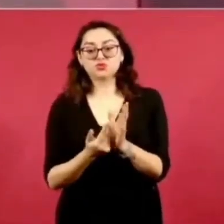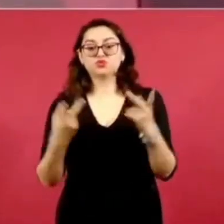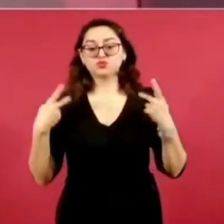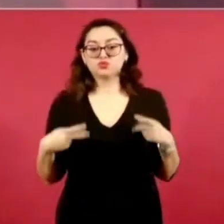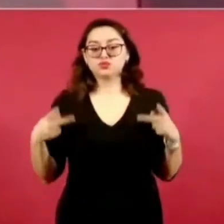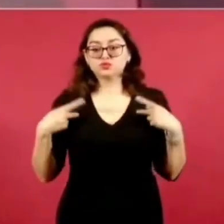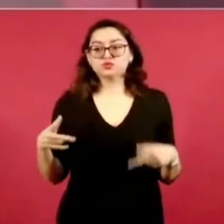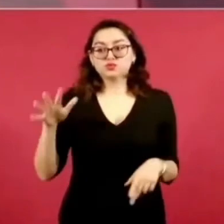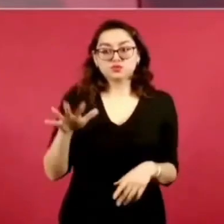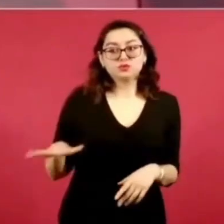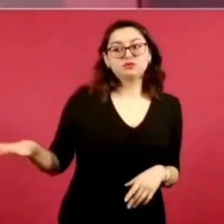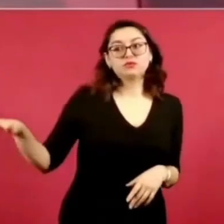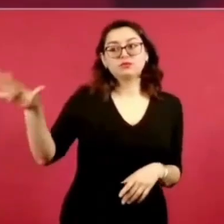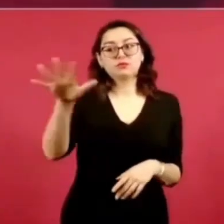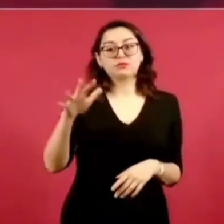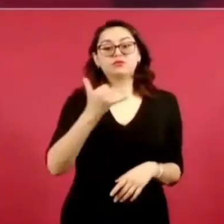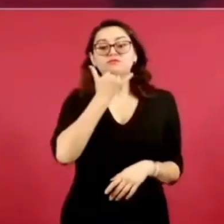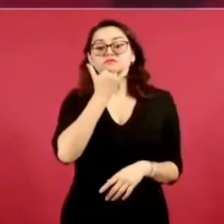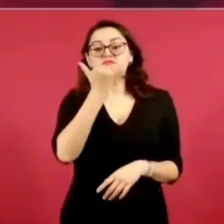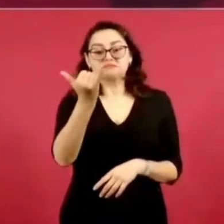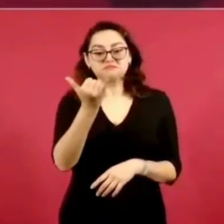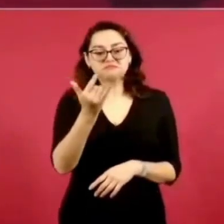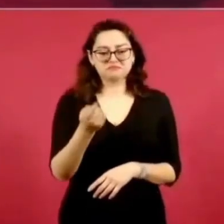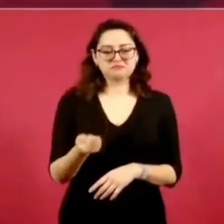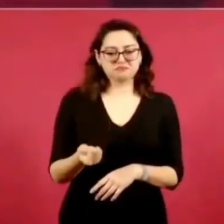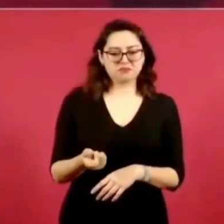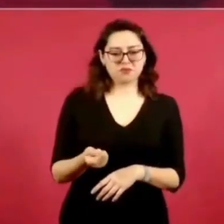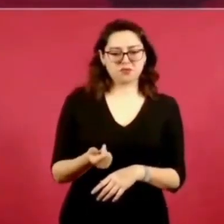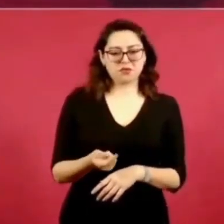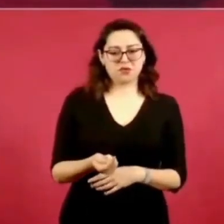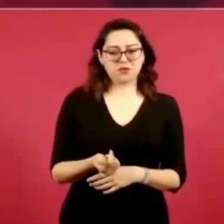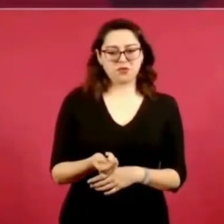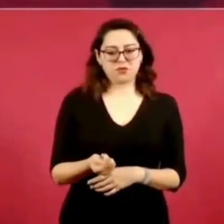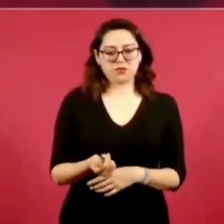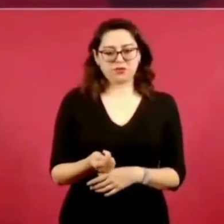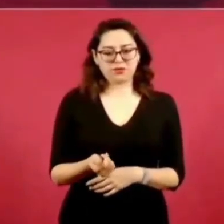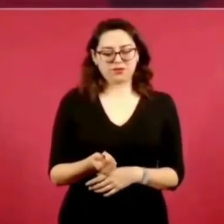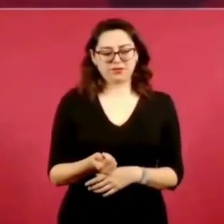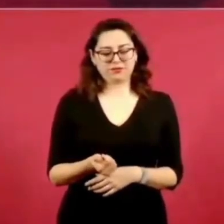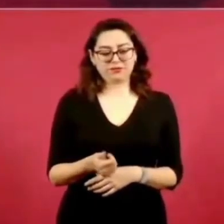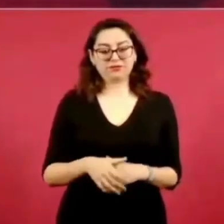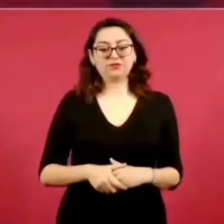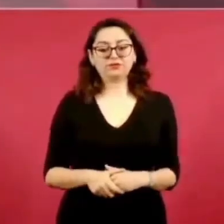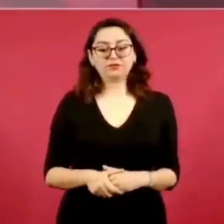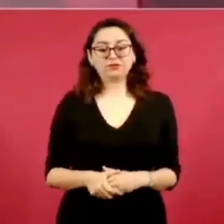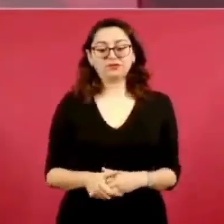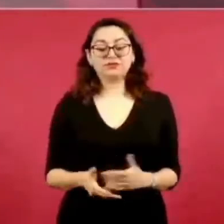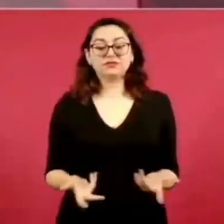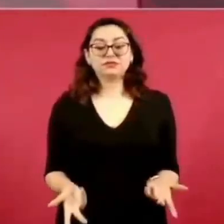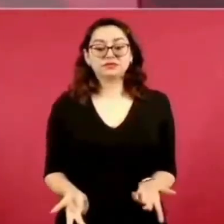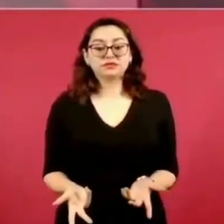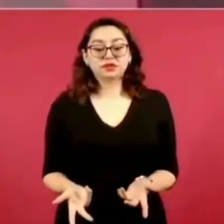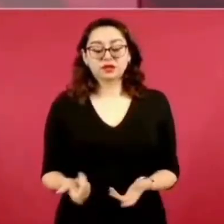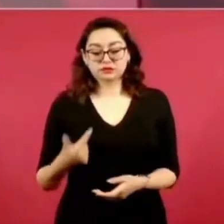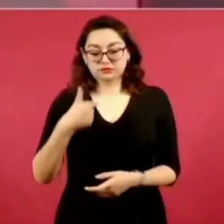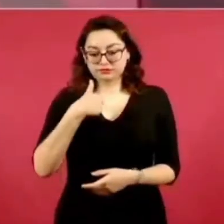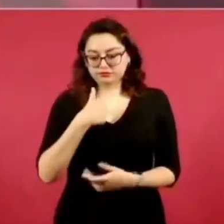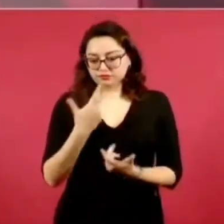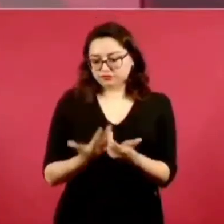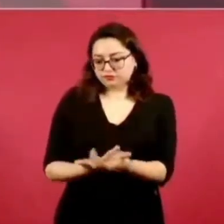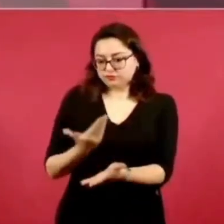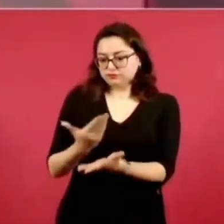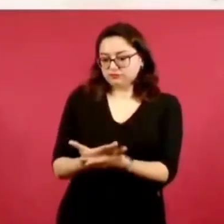porque siempre los que se oponen a la democracia